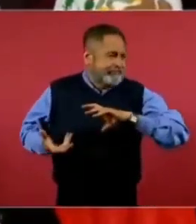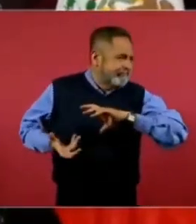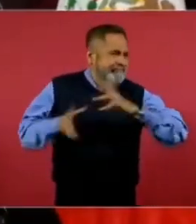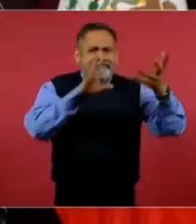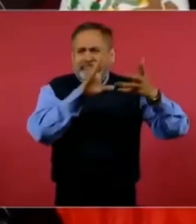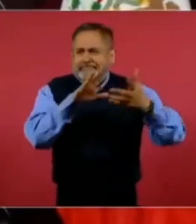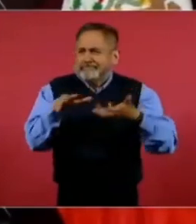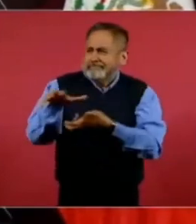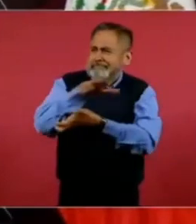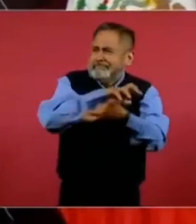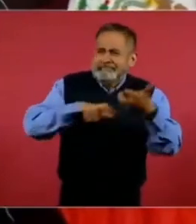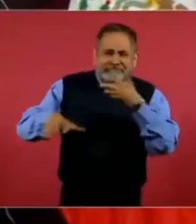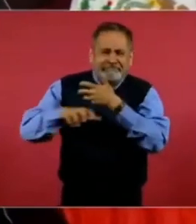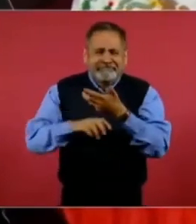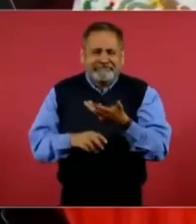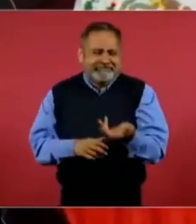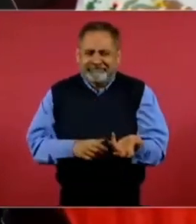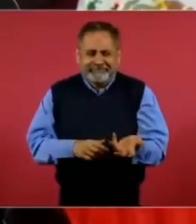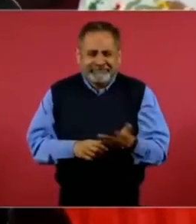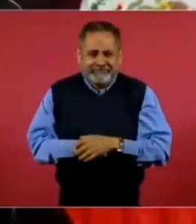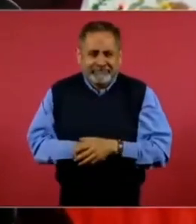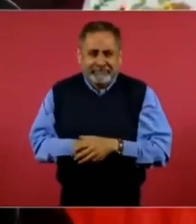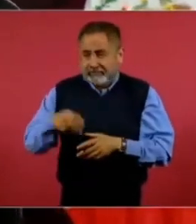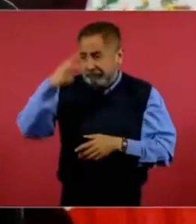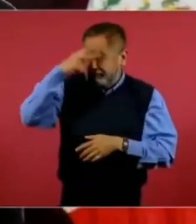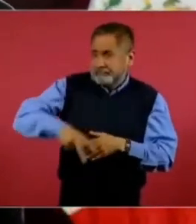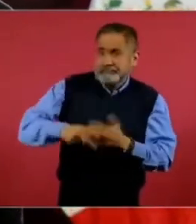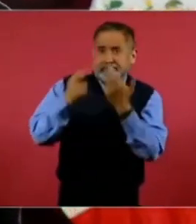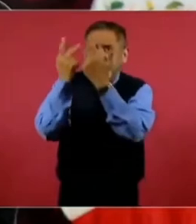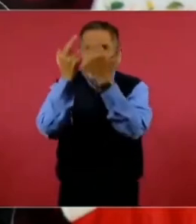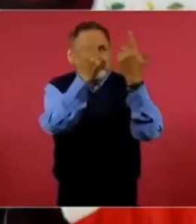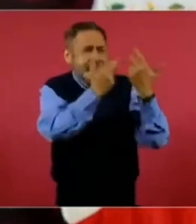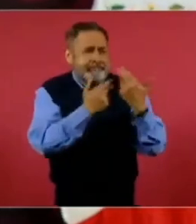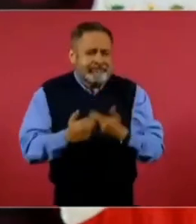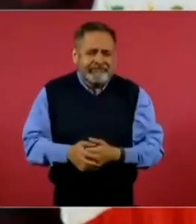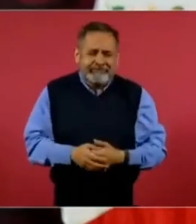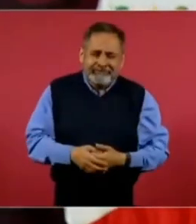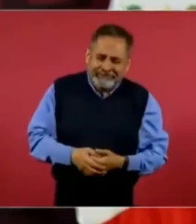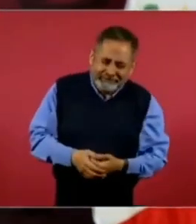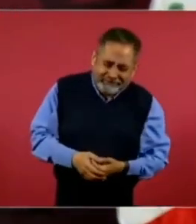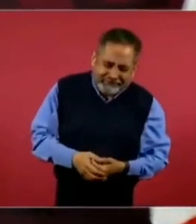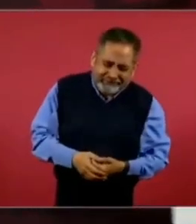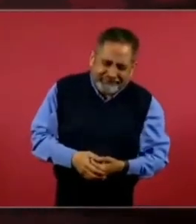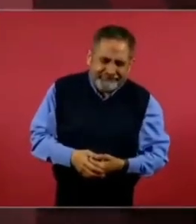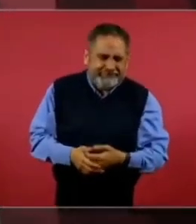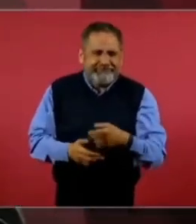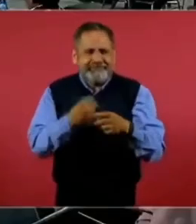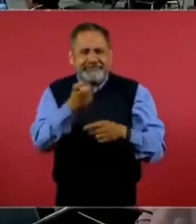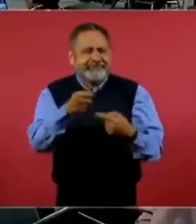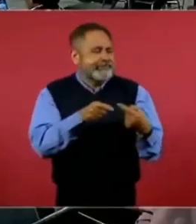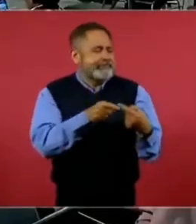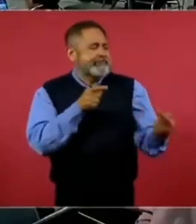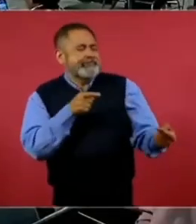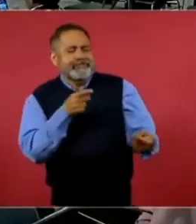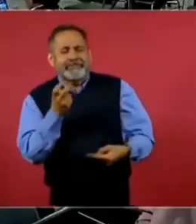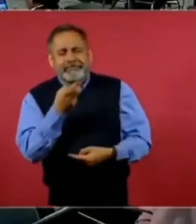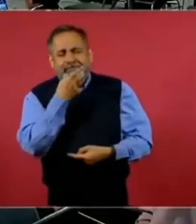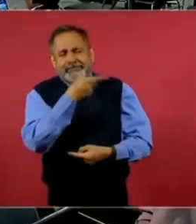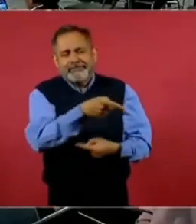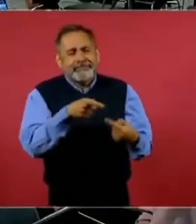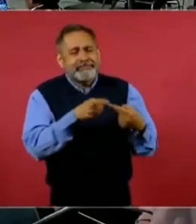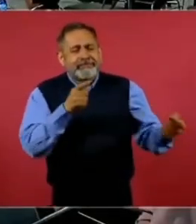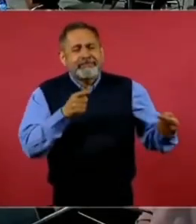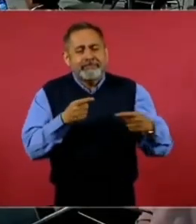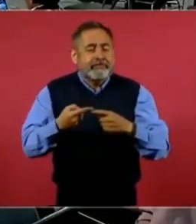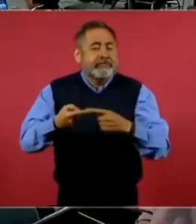que se esté destruyendo el país. Pues eso era lo que decían los opositores durante